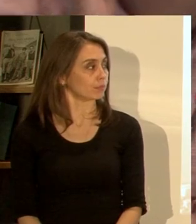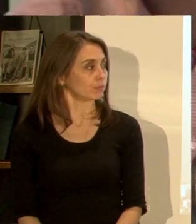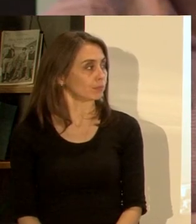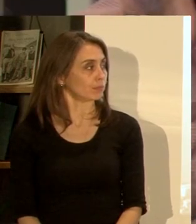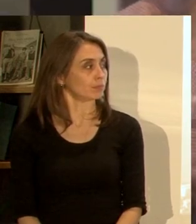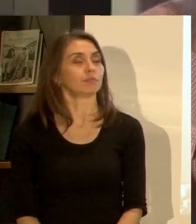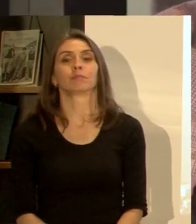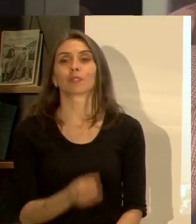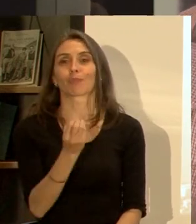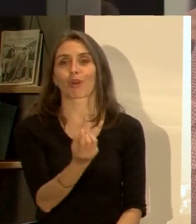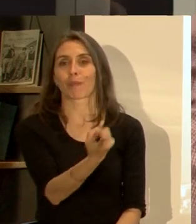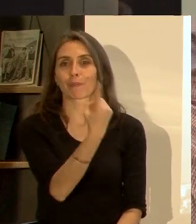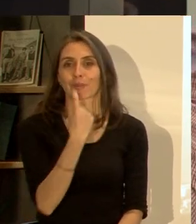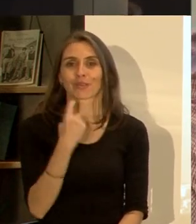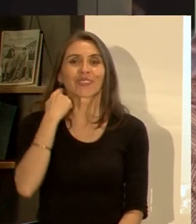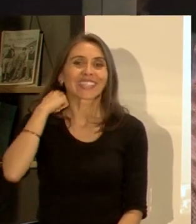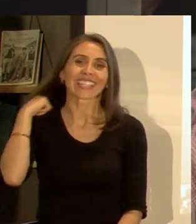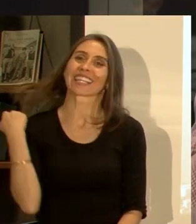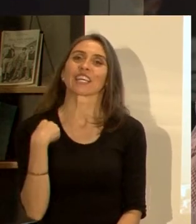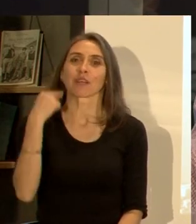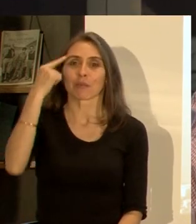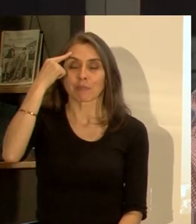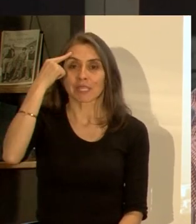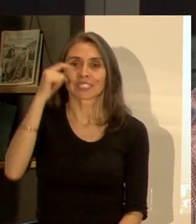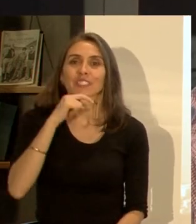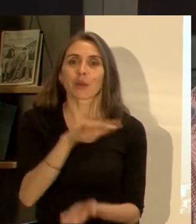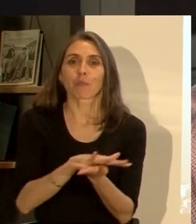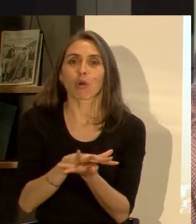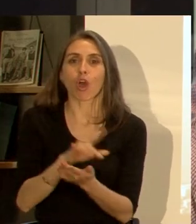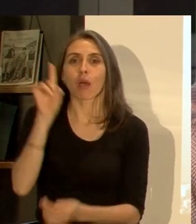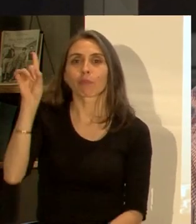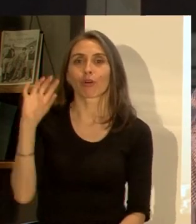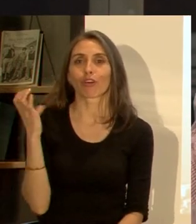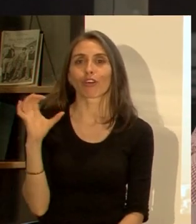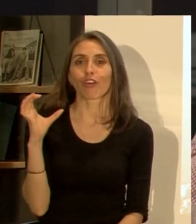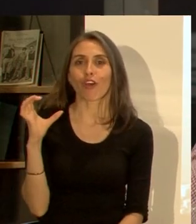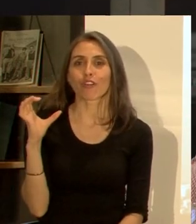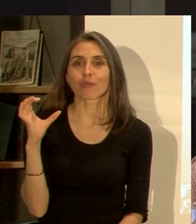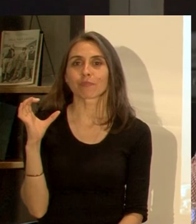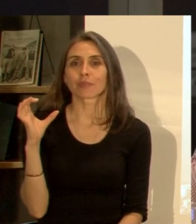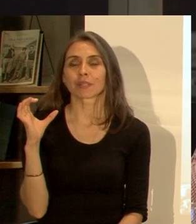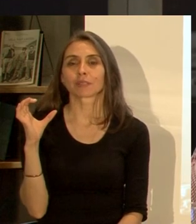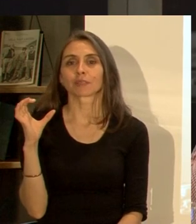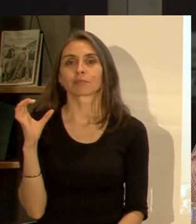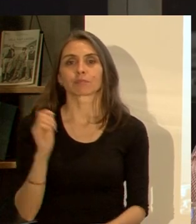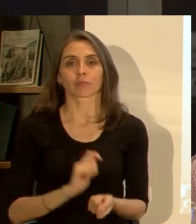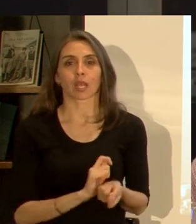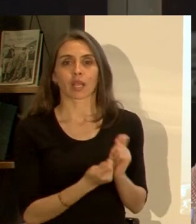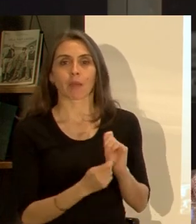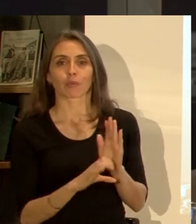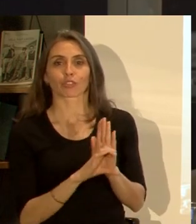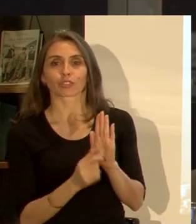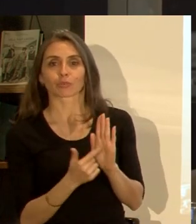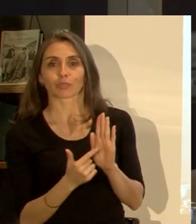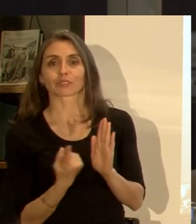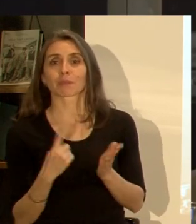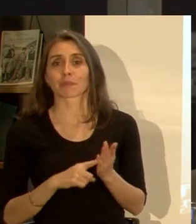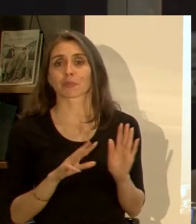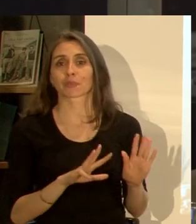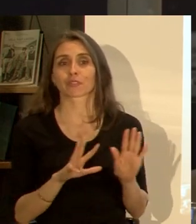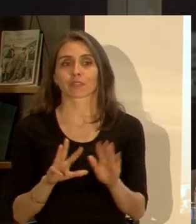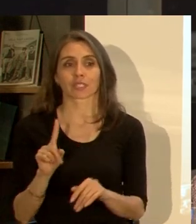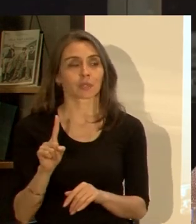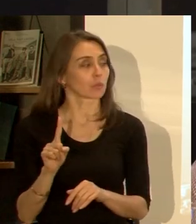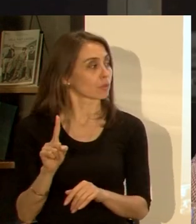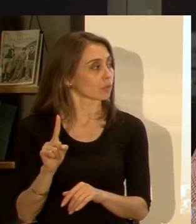buena pregunta yo pienso en el ejemplo de Colombia que hizo un ajuste en ese sentido en el 91 si no me